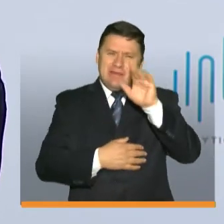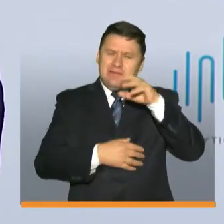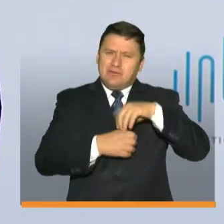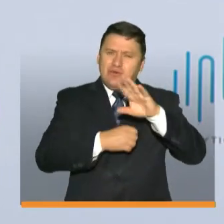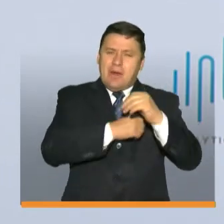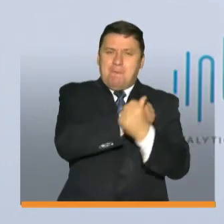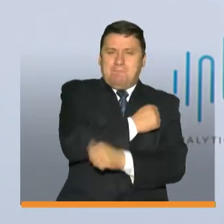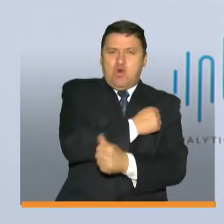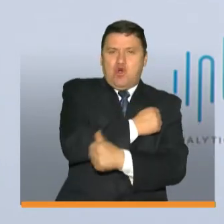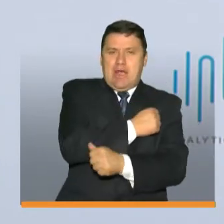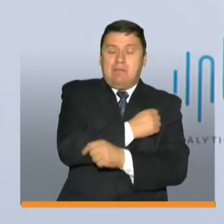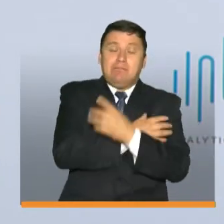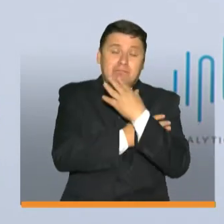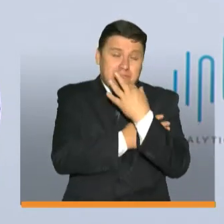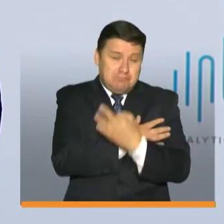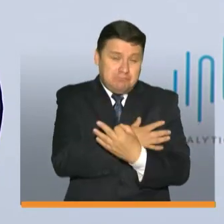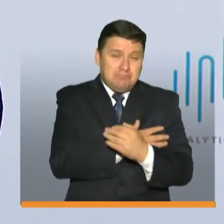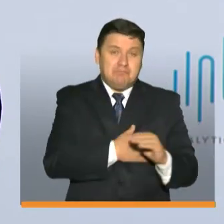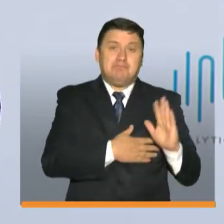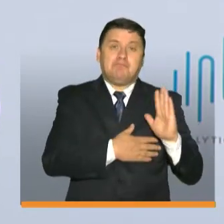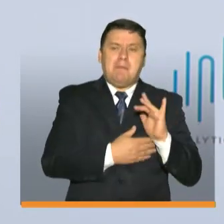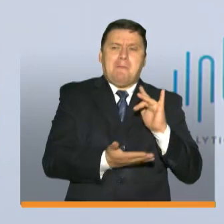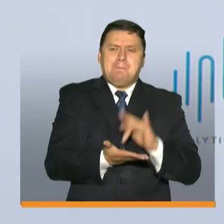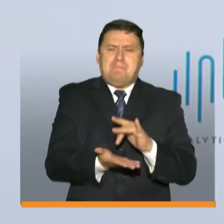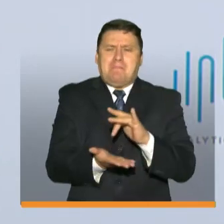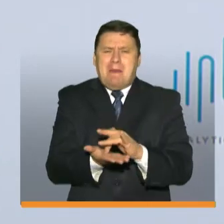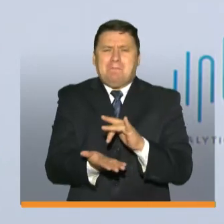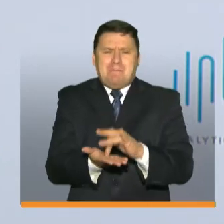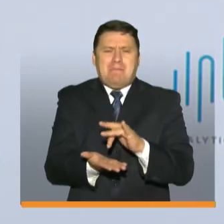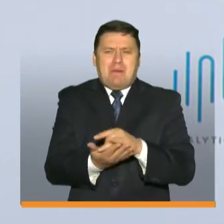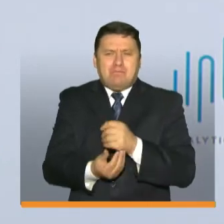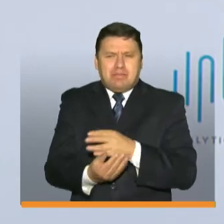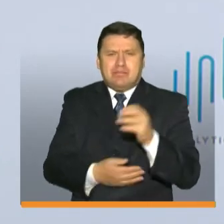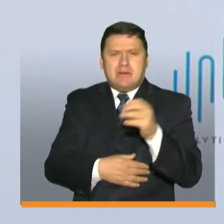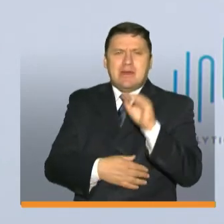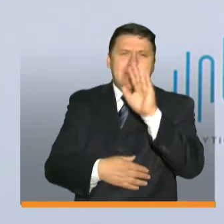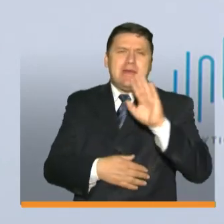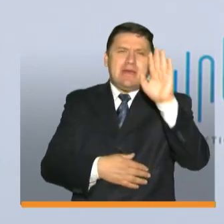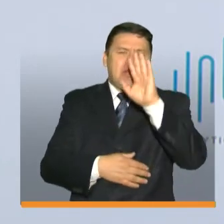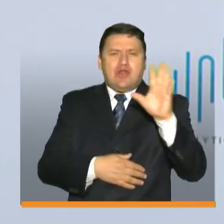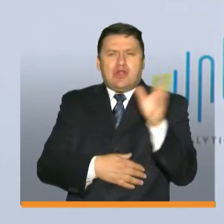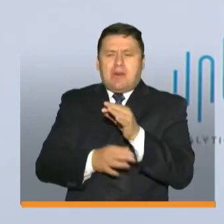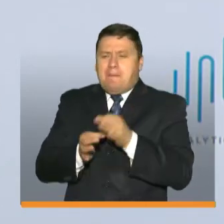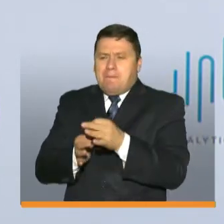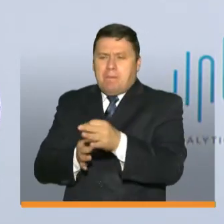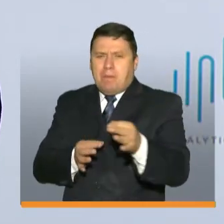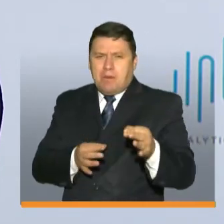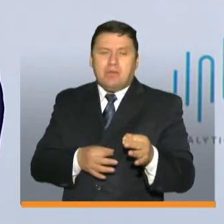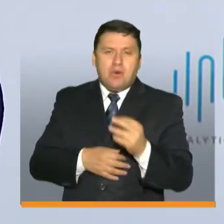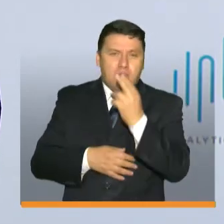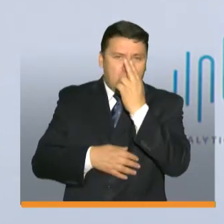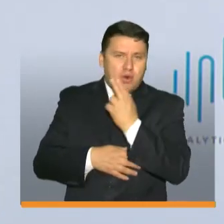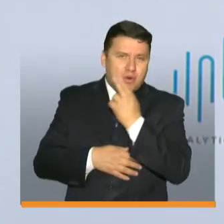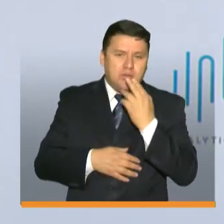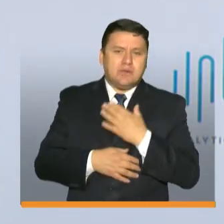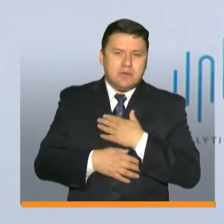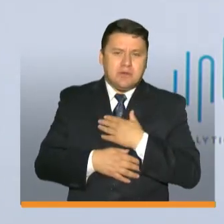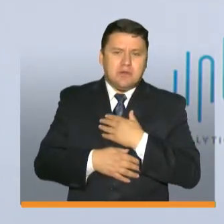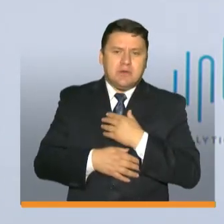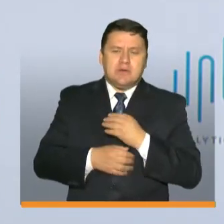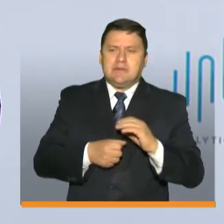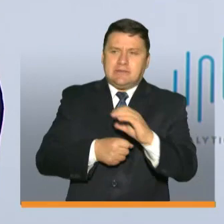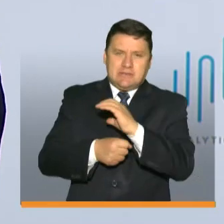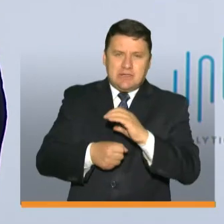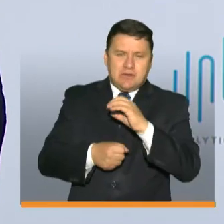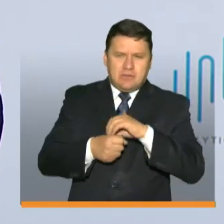esto demuestra que realmente nuestra promesa de llegar a todas las ciudades a todos los departamentos y a todos los municipios del país se está cumpliendo zonas urbanas